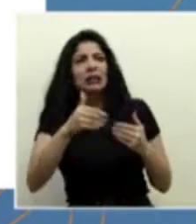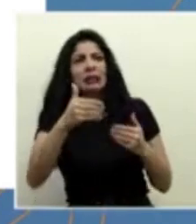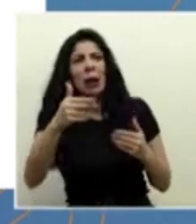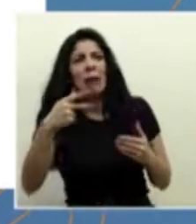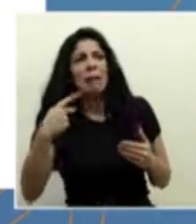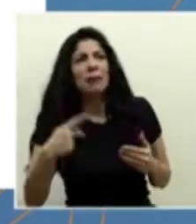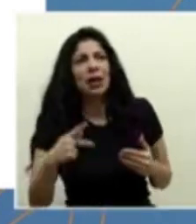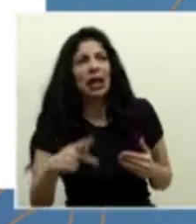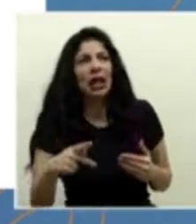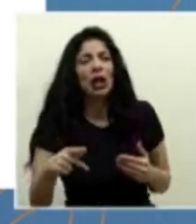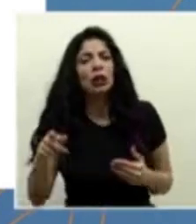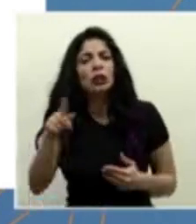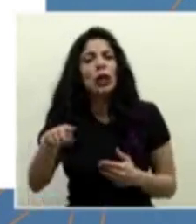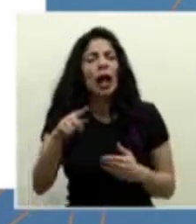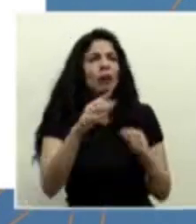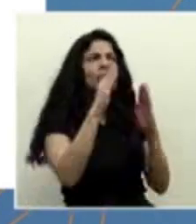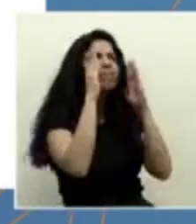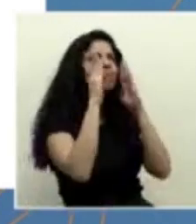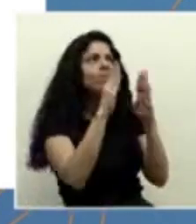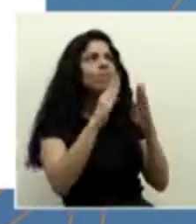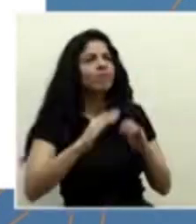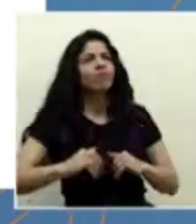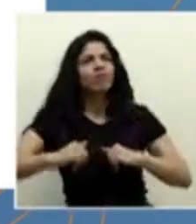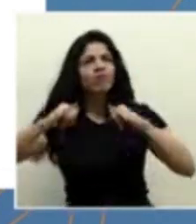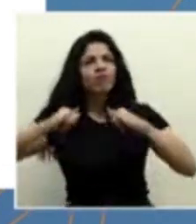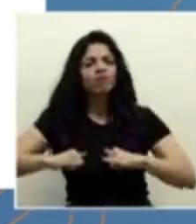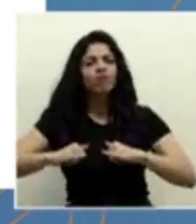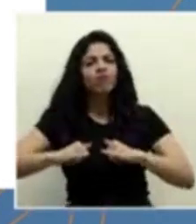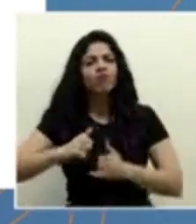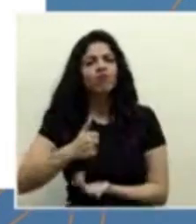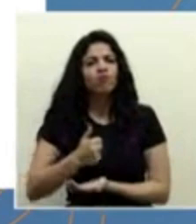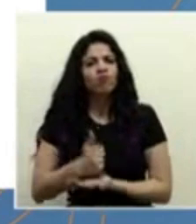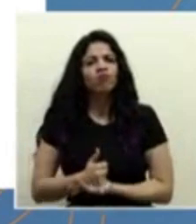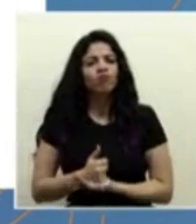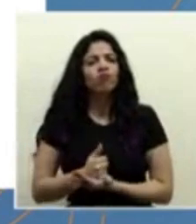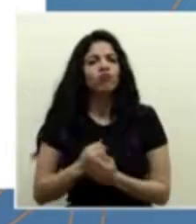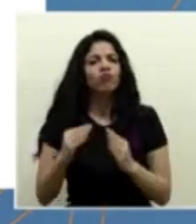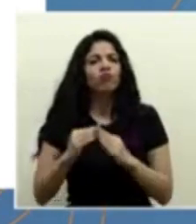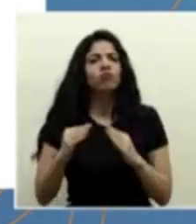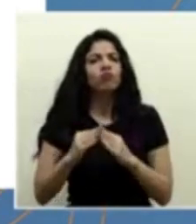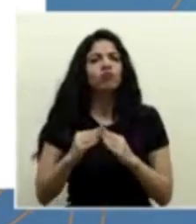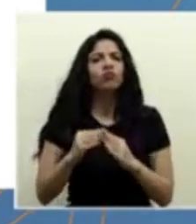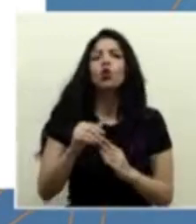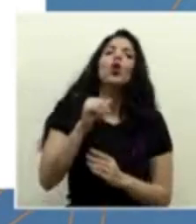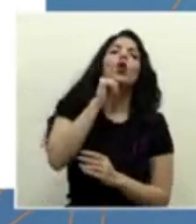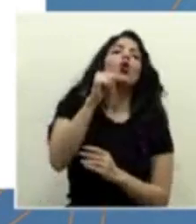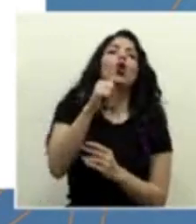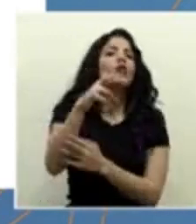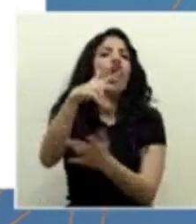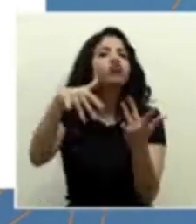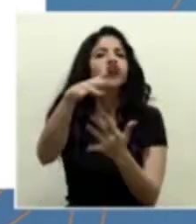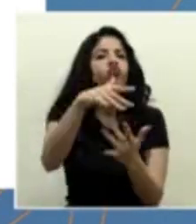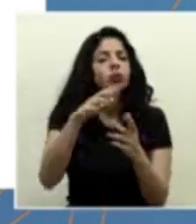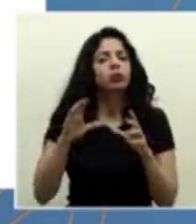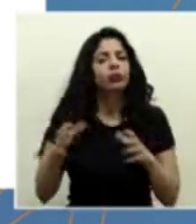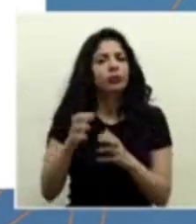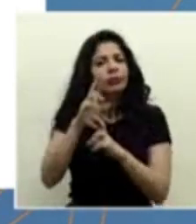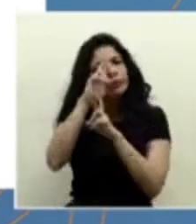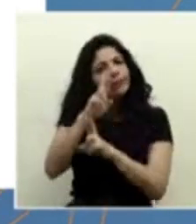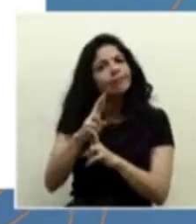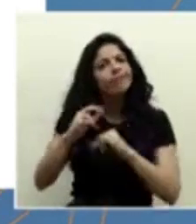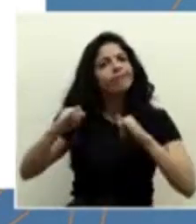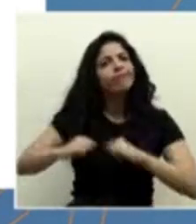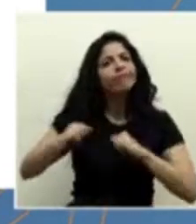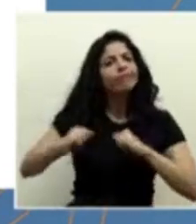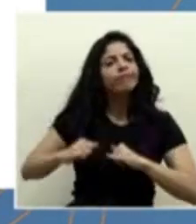sí acatan el aislamiento de parte, no entrar en interacciones rompiendo las burbujas sociales